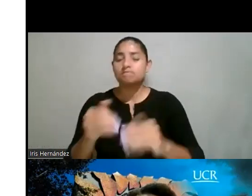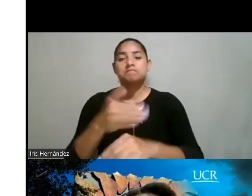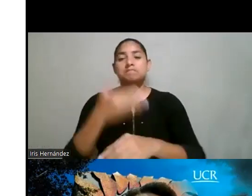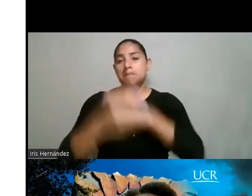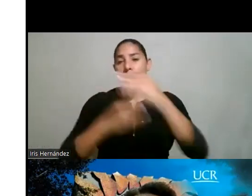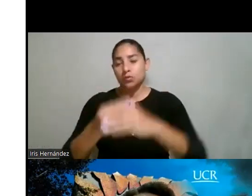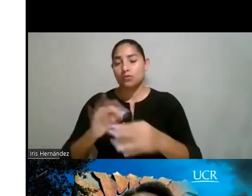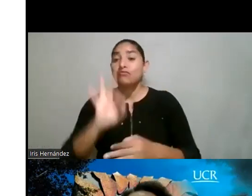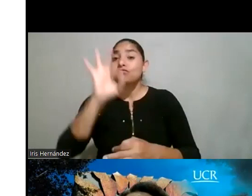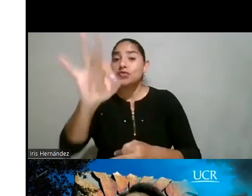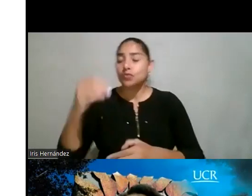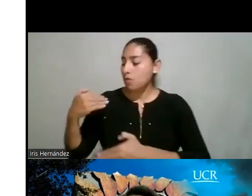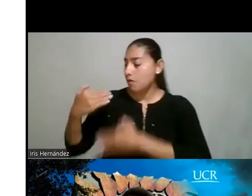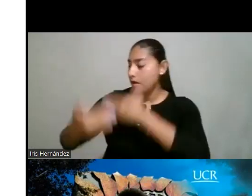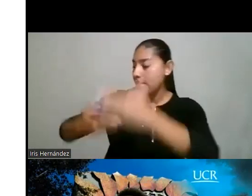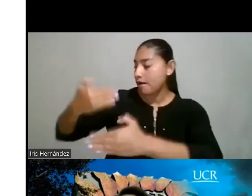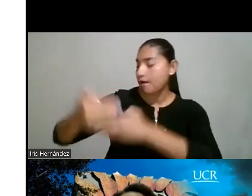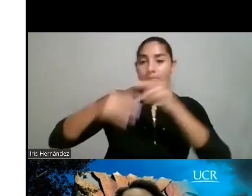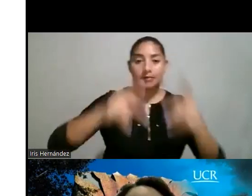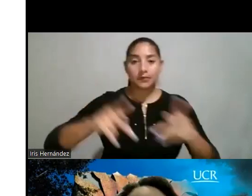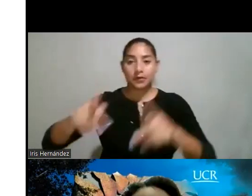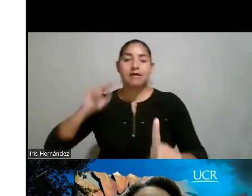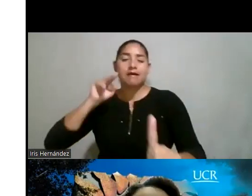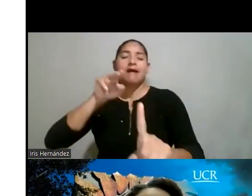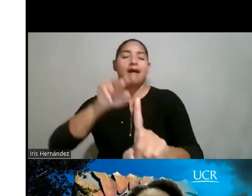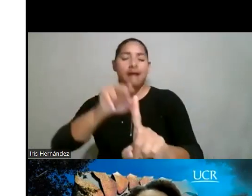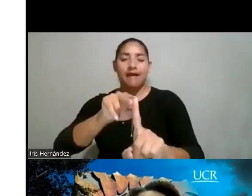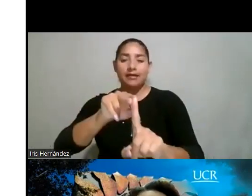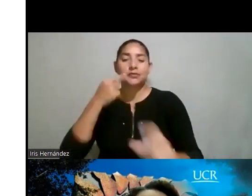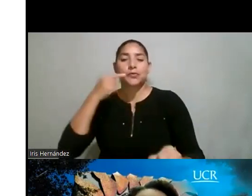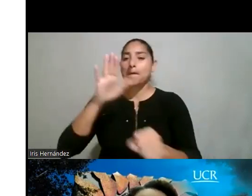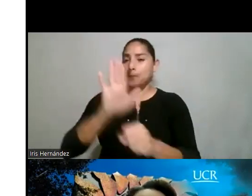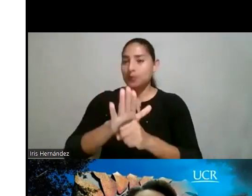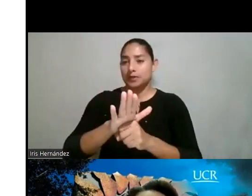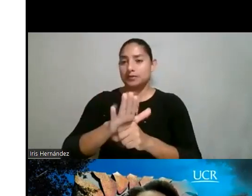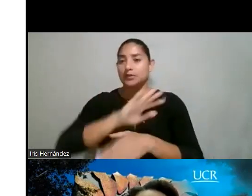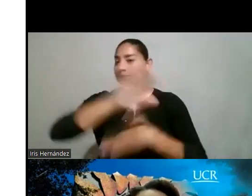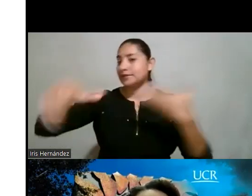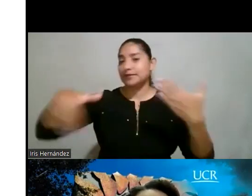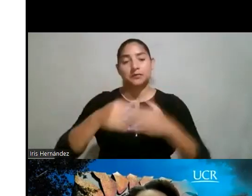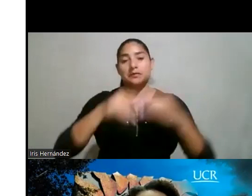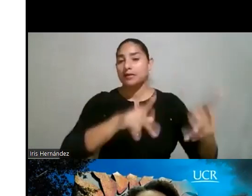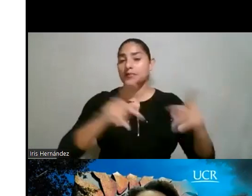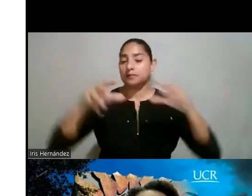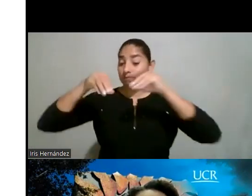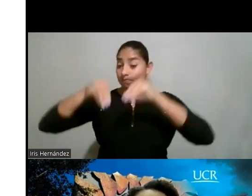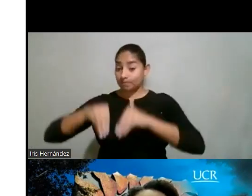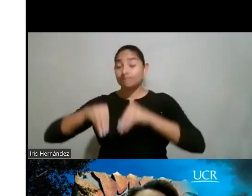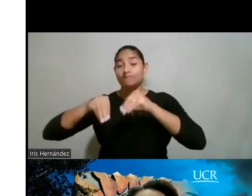para las futuras generaciones. Y, bueno, ese es y debe ser, pues, el compromiso de todas las personas que estamos en